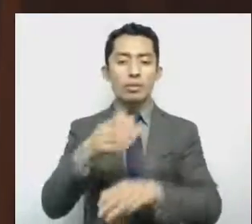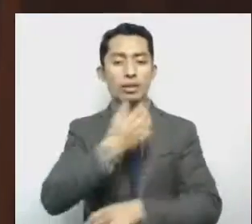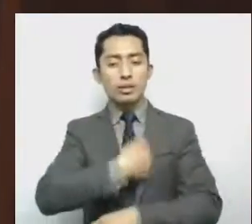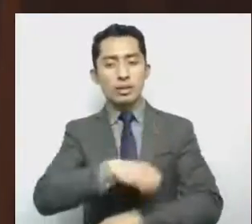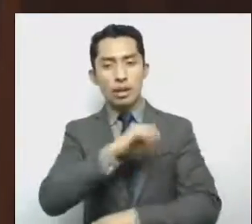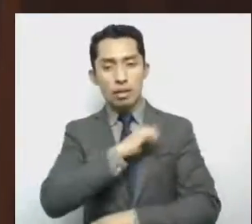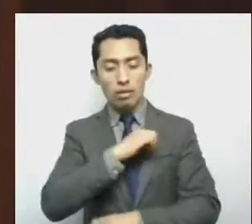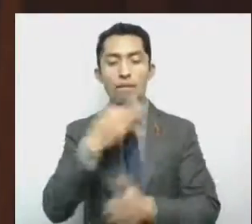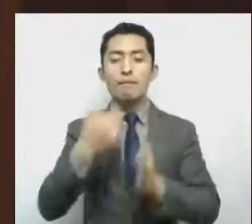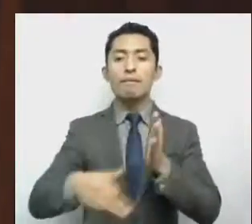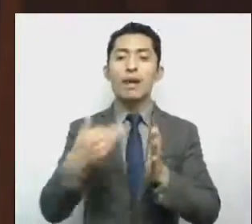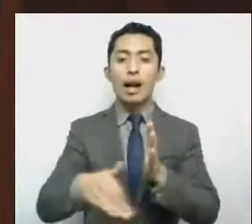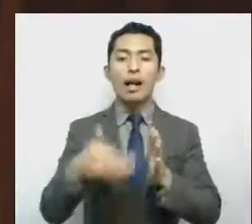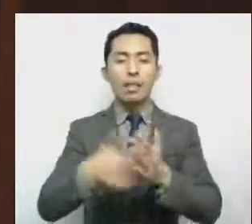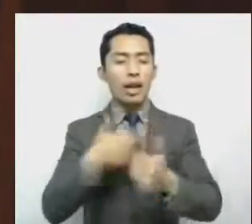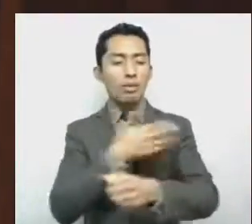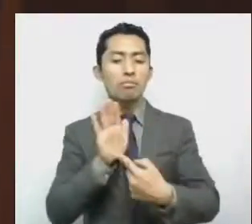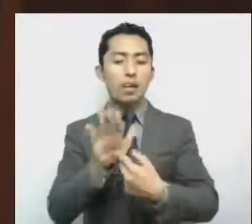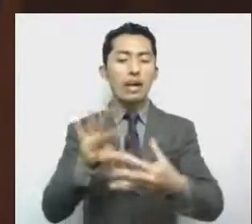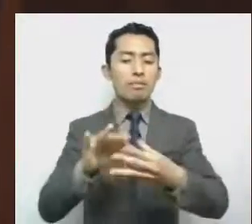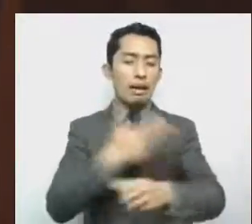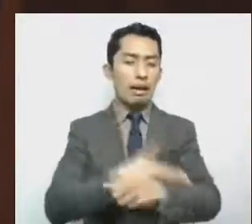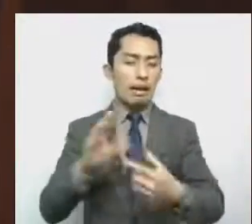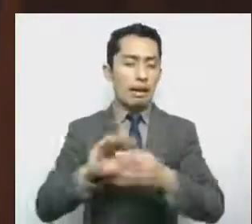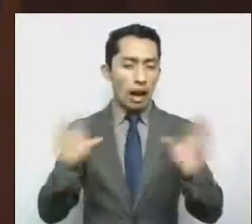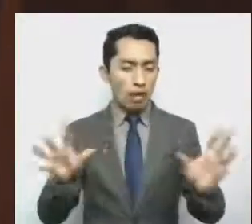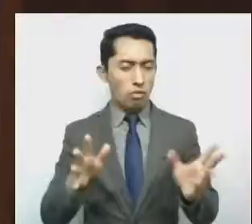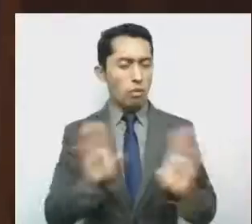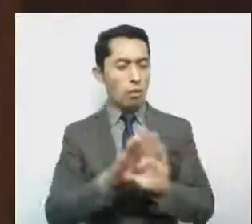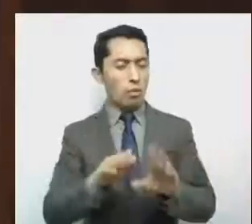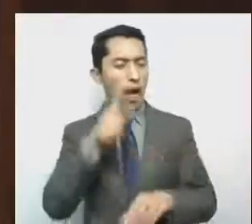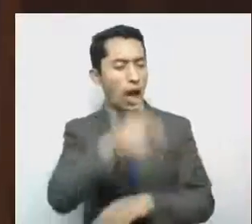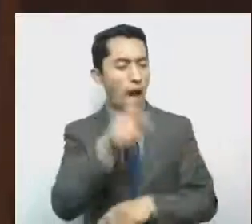falta de transparencia y algunos casos de corrupción.